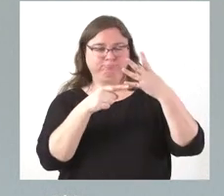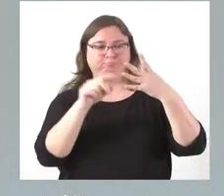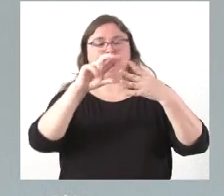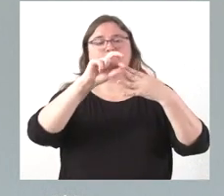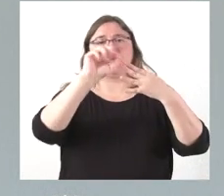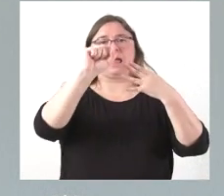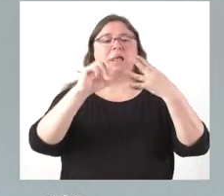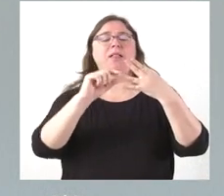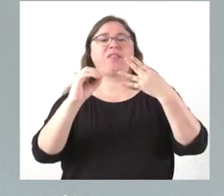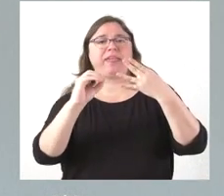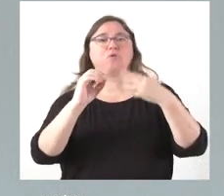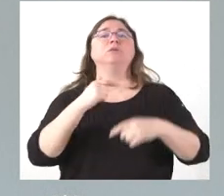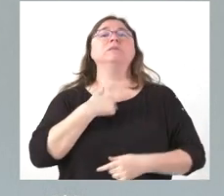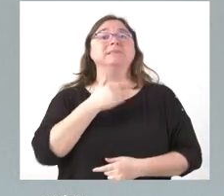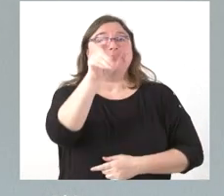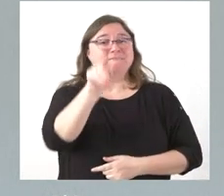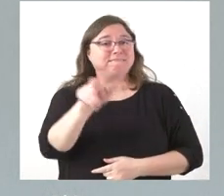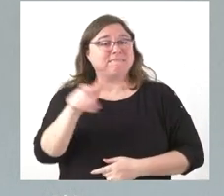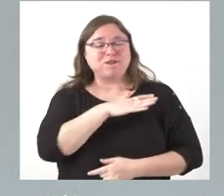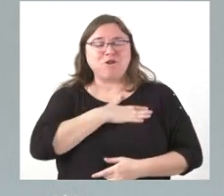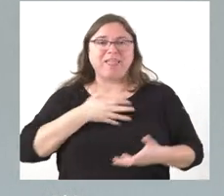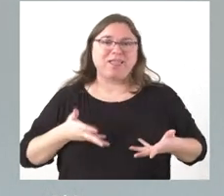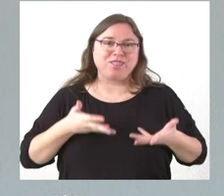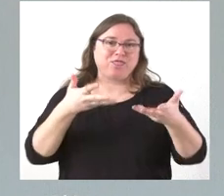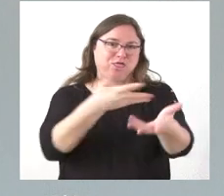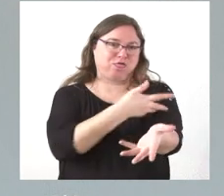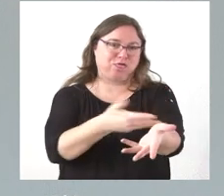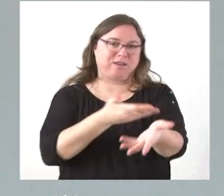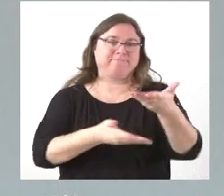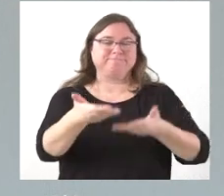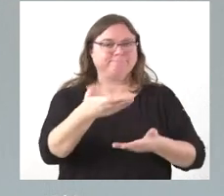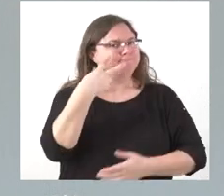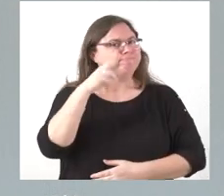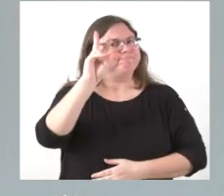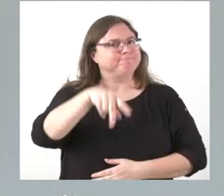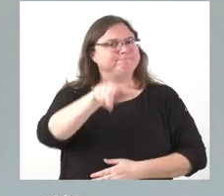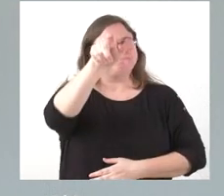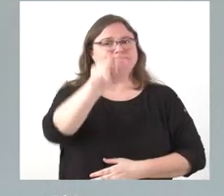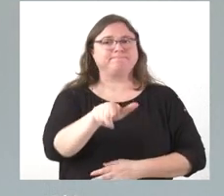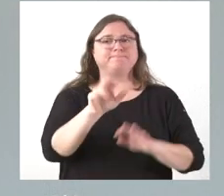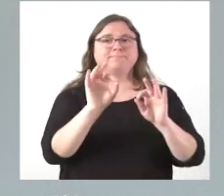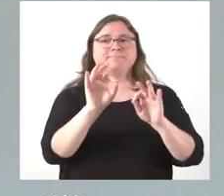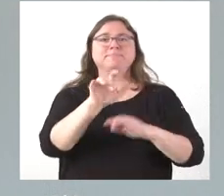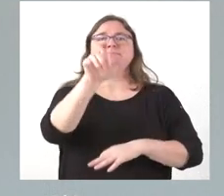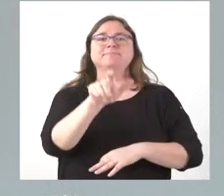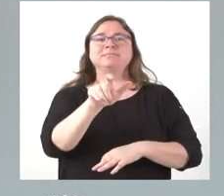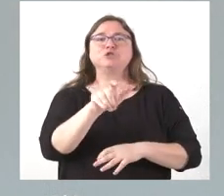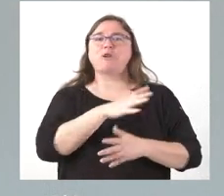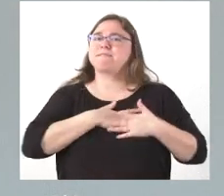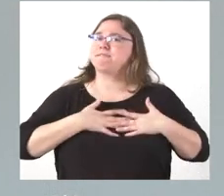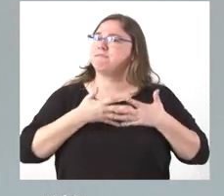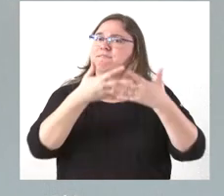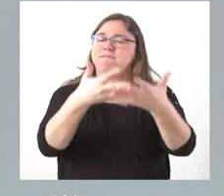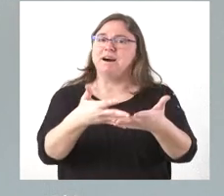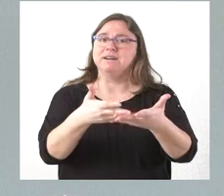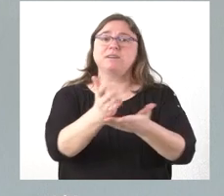agradeciendo de antemano a todas las personas que Castileo son donantes de sangre, reconociendo que son personas ciertamente generosas en